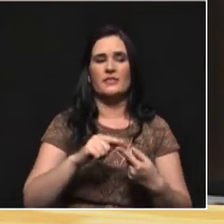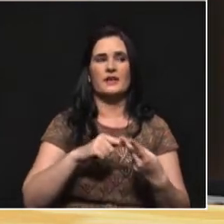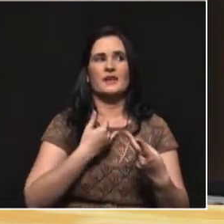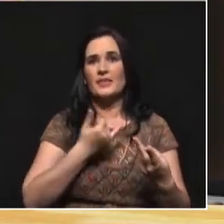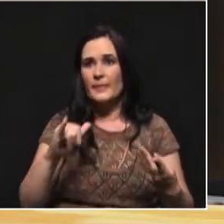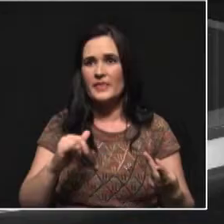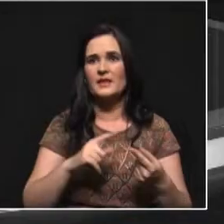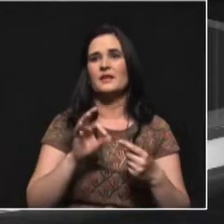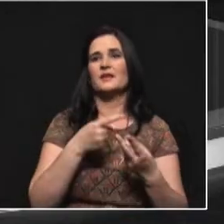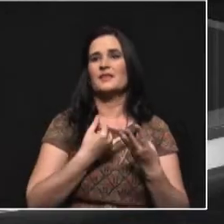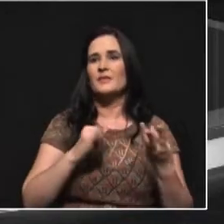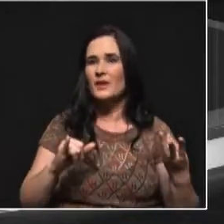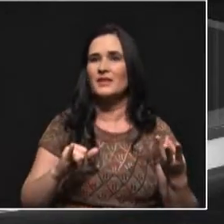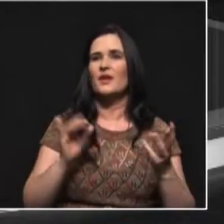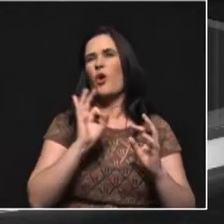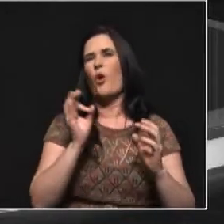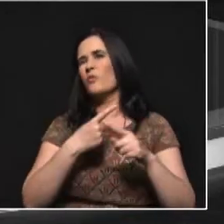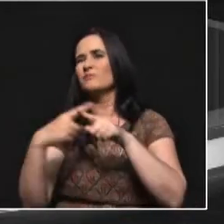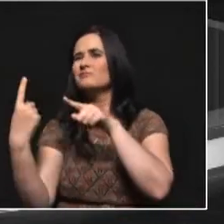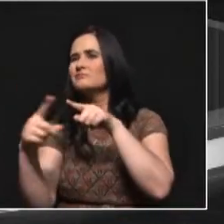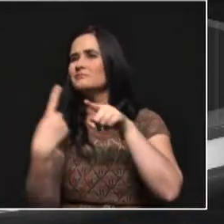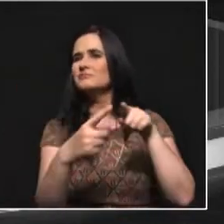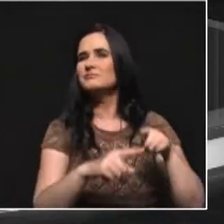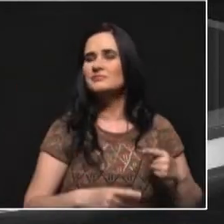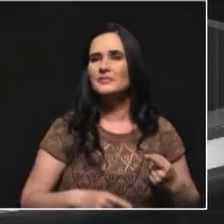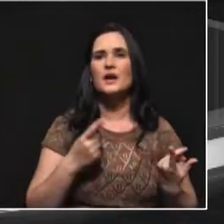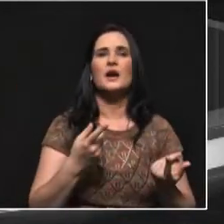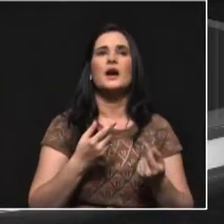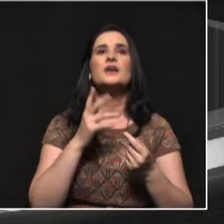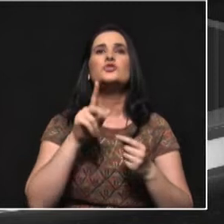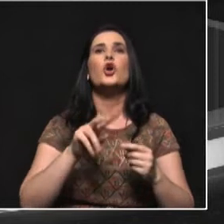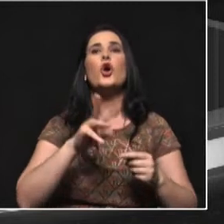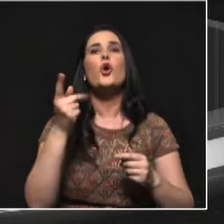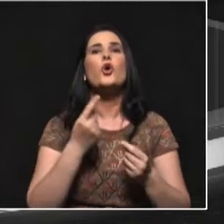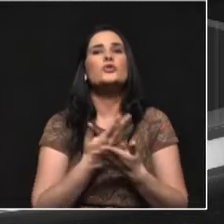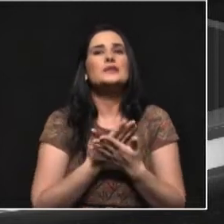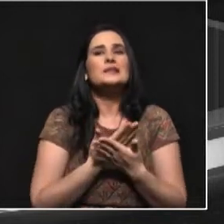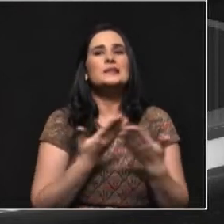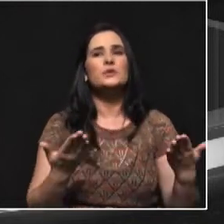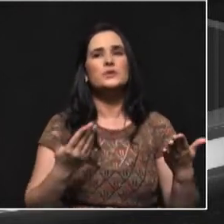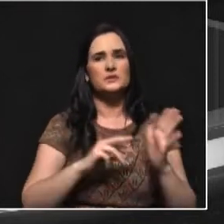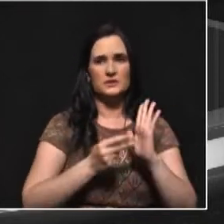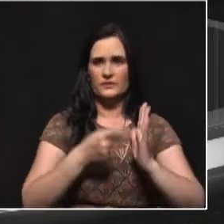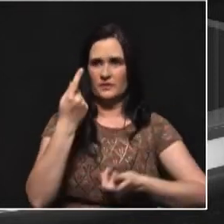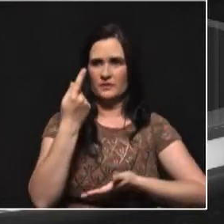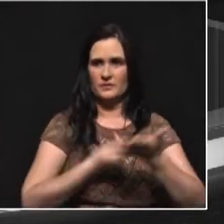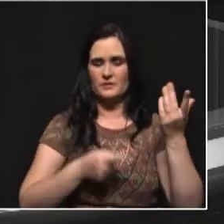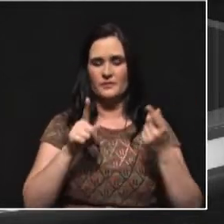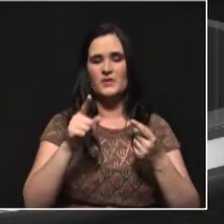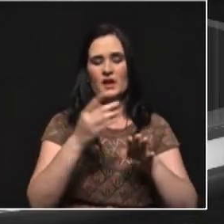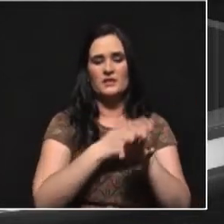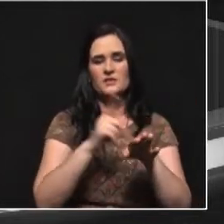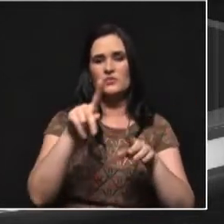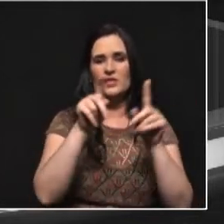somos otra cosa, ¿cierto? Y esa otra cosa está marcada por esos elementos. Usted mencionaba dos, pero uno que está muy